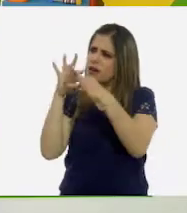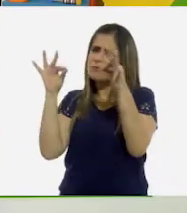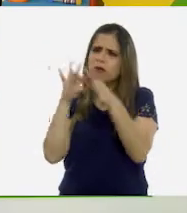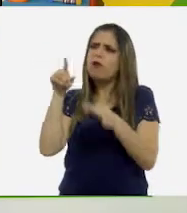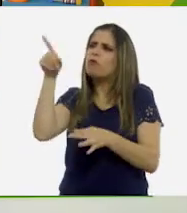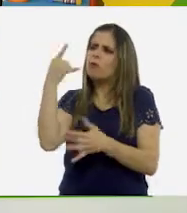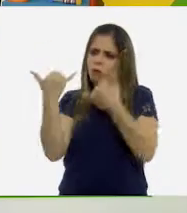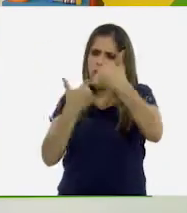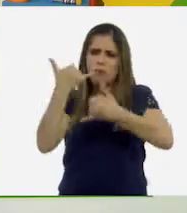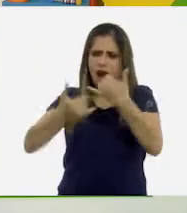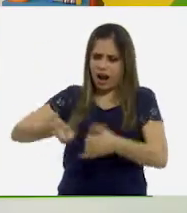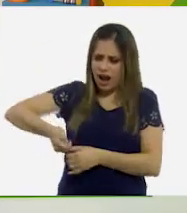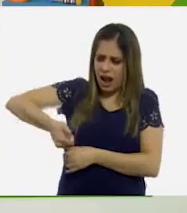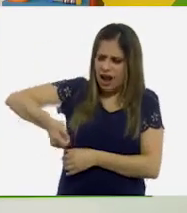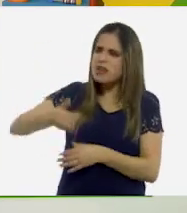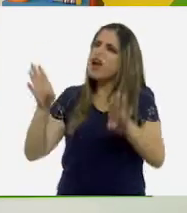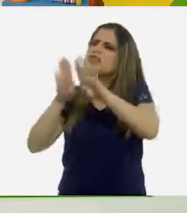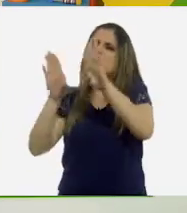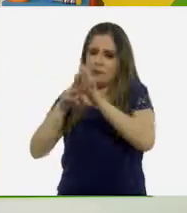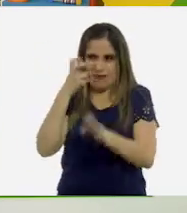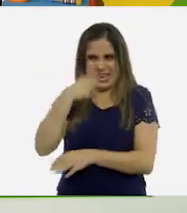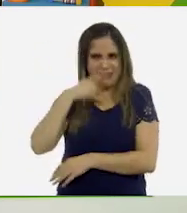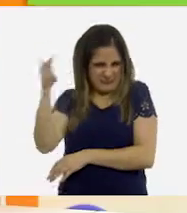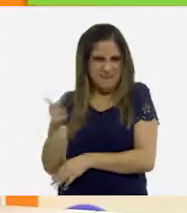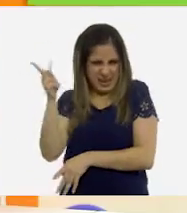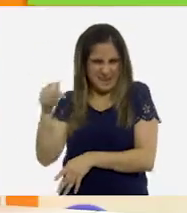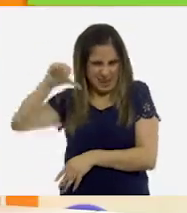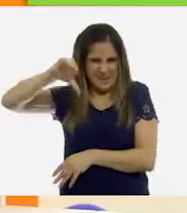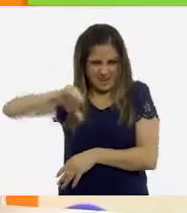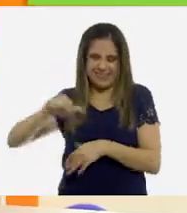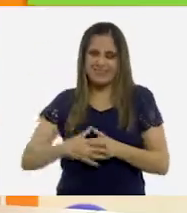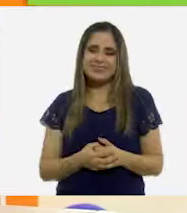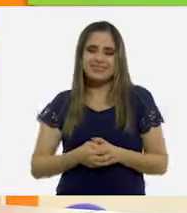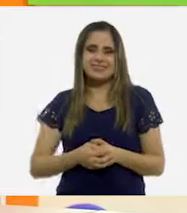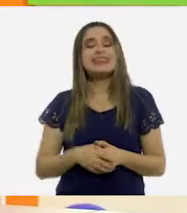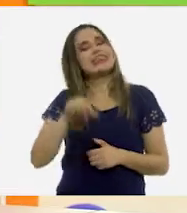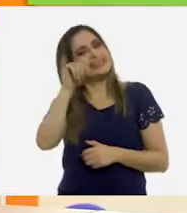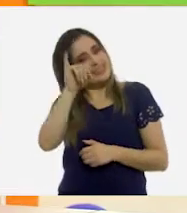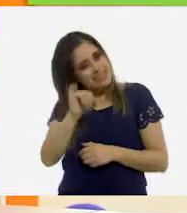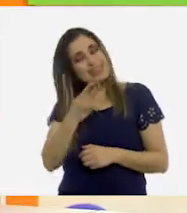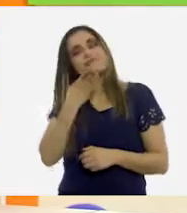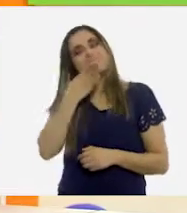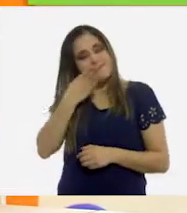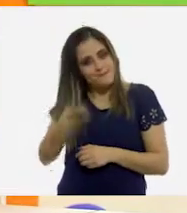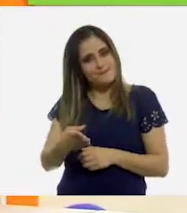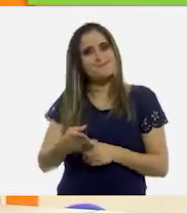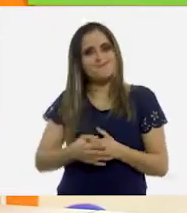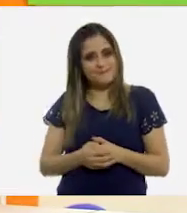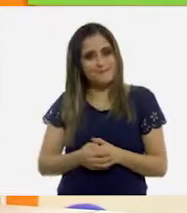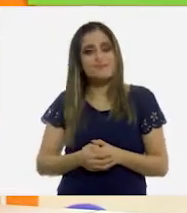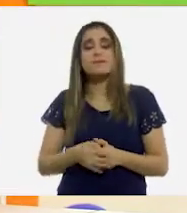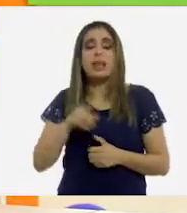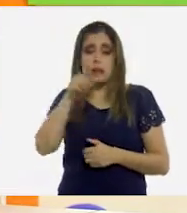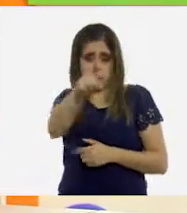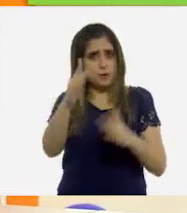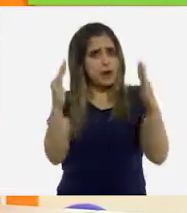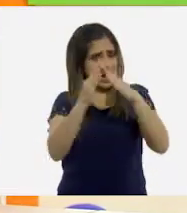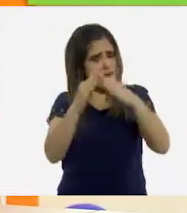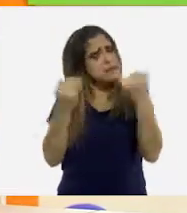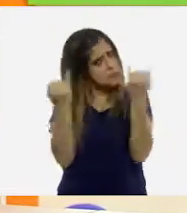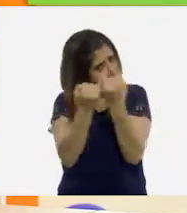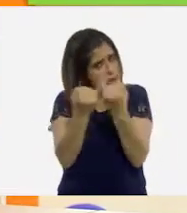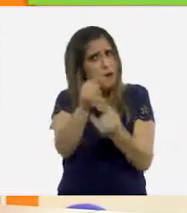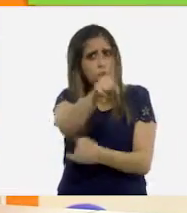utilizaban él y sus amigos las canicas. Me parece una gran idea. Allá en casa también pueden